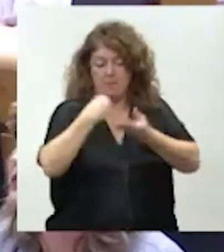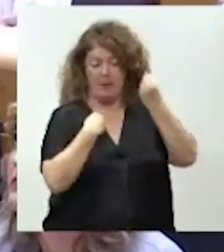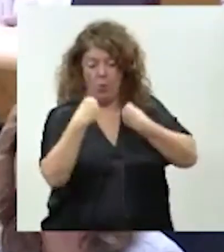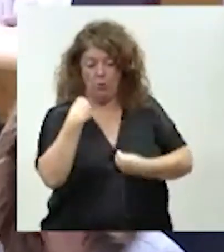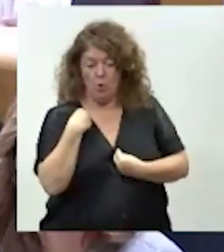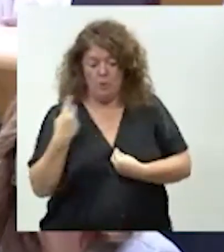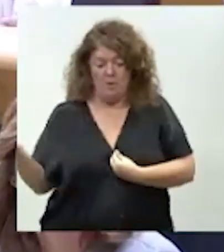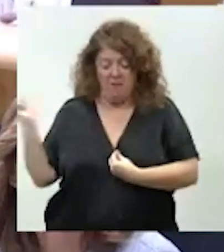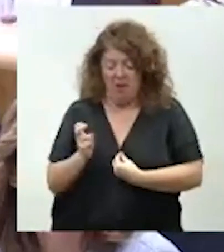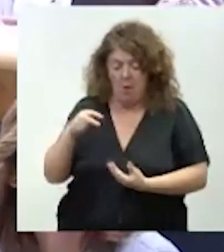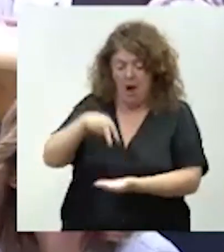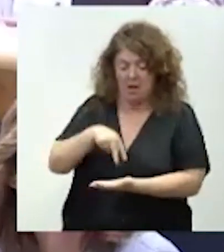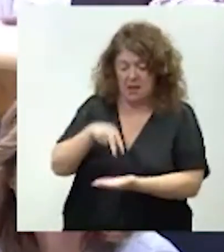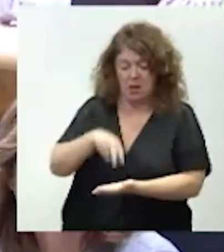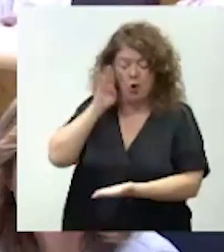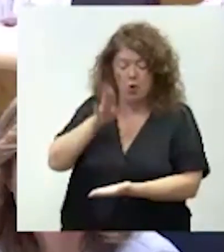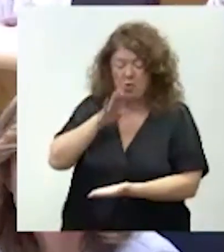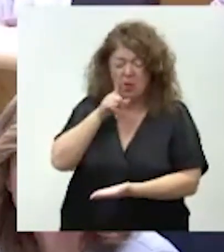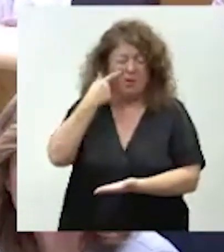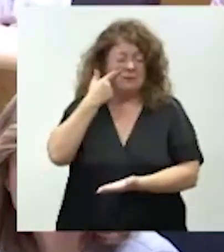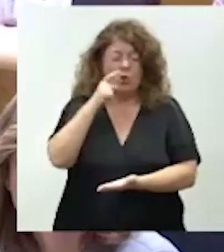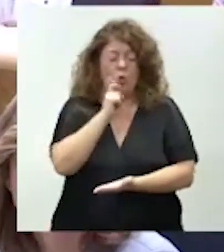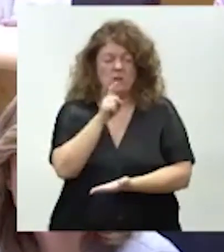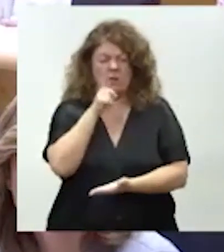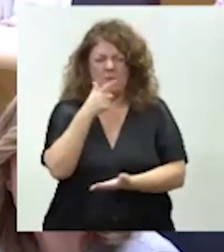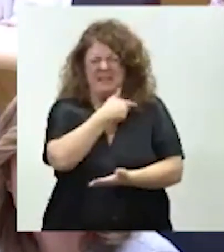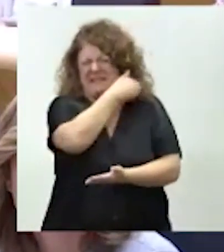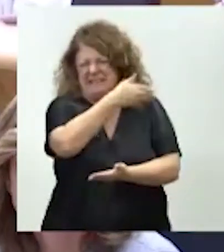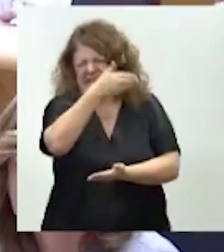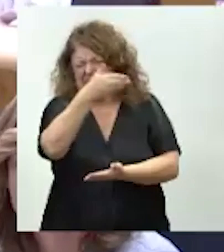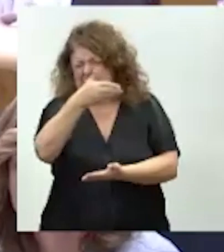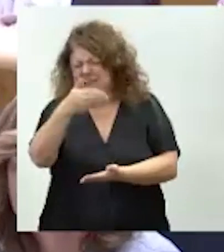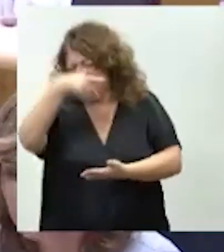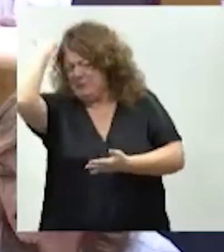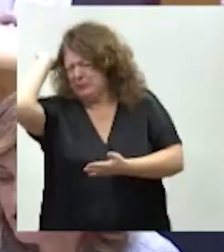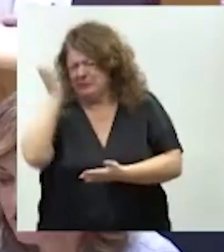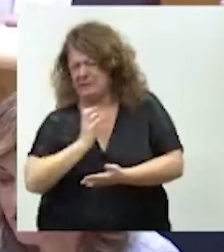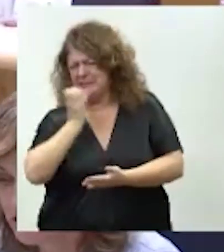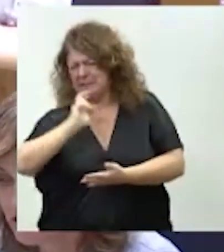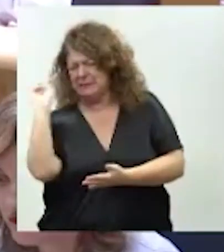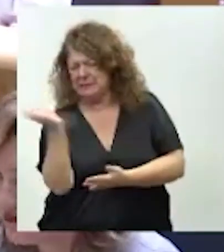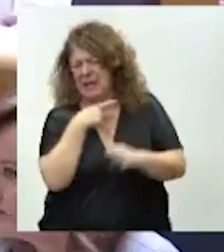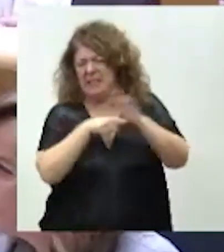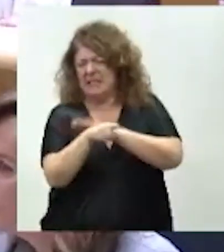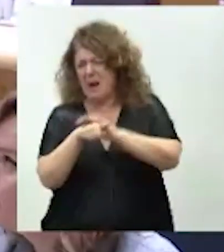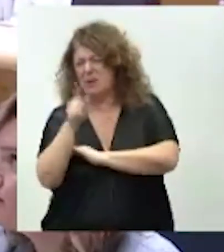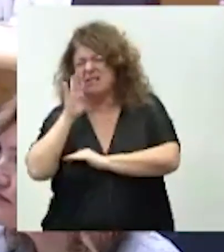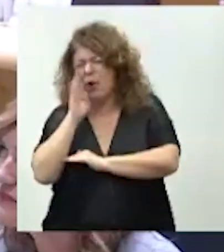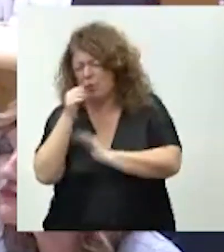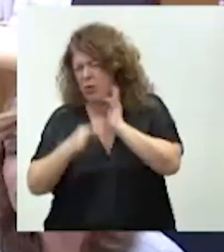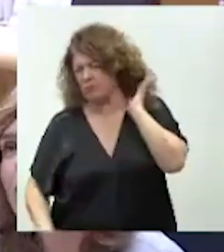por corrupción, aunque la verdad que no es difícil, teniendo en cuenta la ristra de casos que les quedan a ustedes por tramitar. Pero mire,